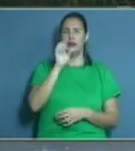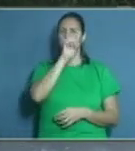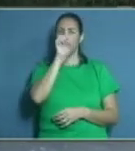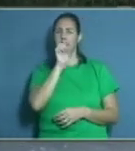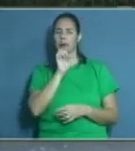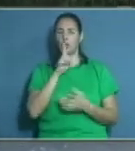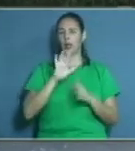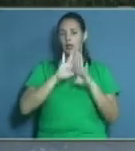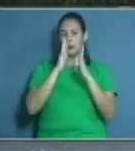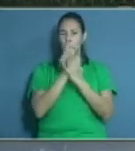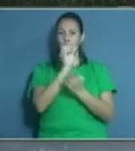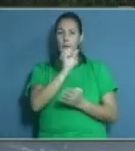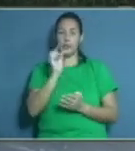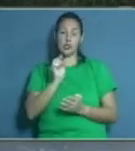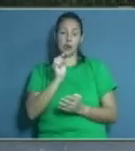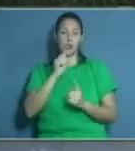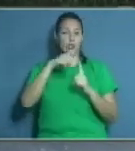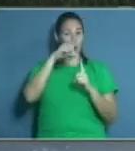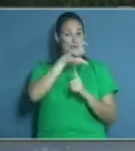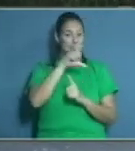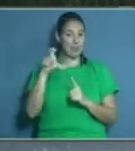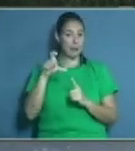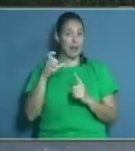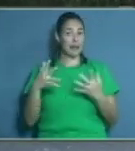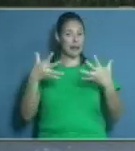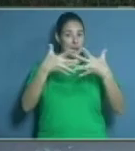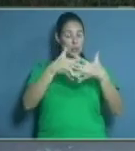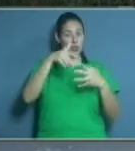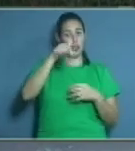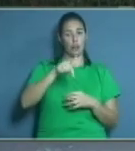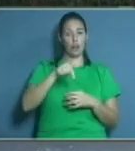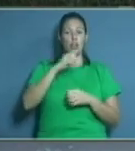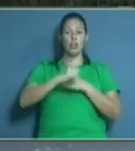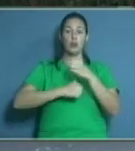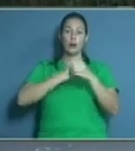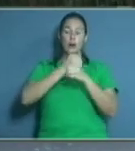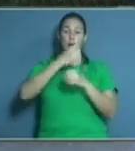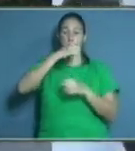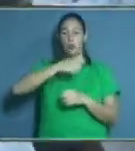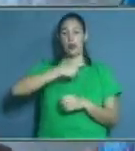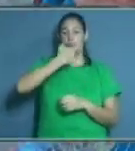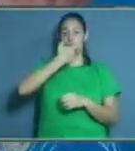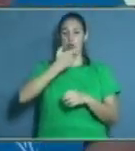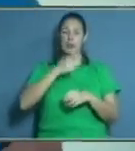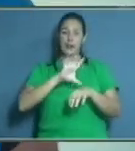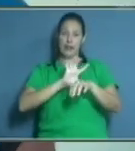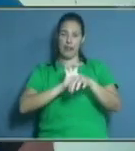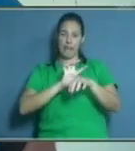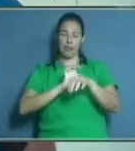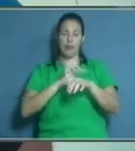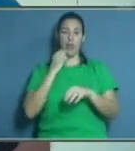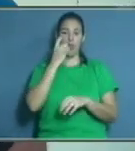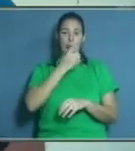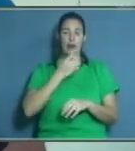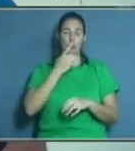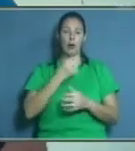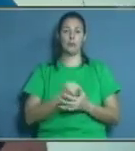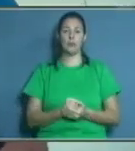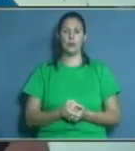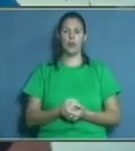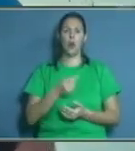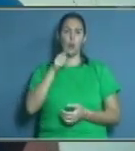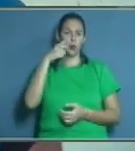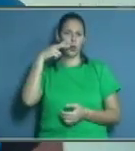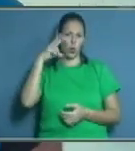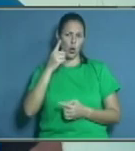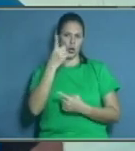de la tarde relacionado con las afecciones bucales por prótesis dentales. Acompáñenos. ¿Conoce usted a alguien que haya tenido problemas con